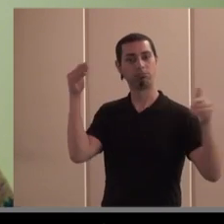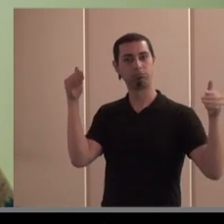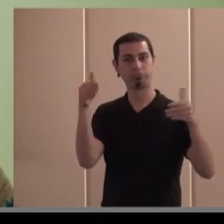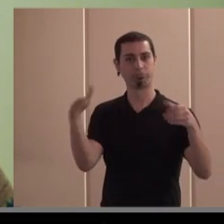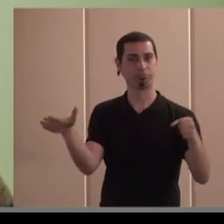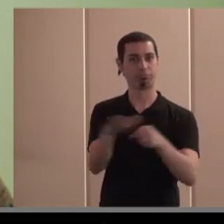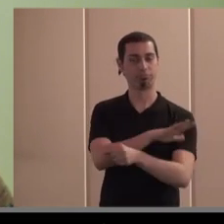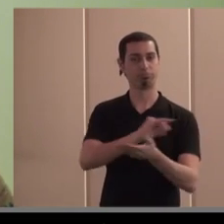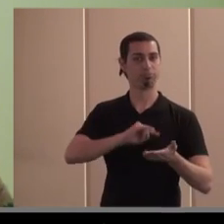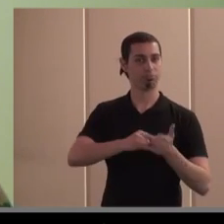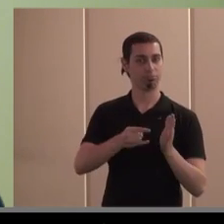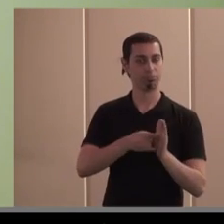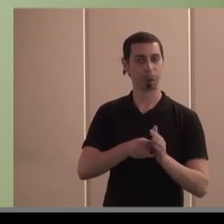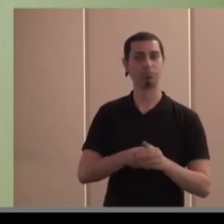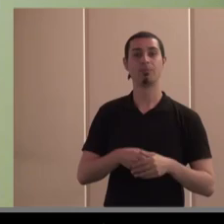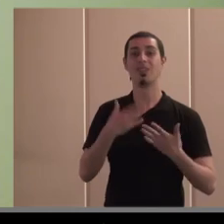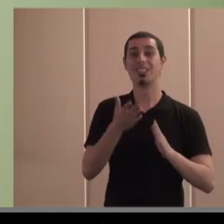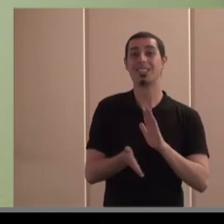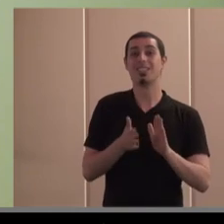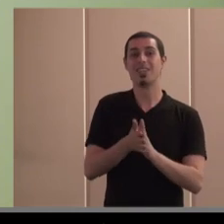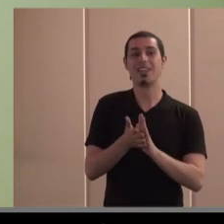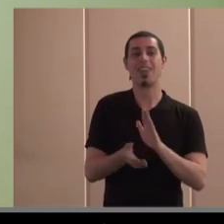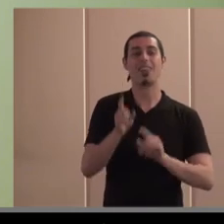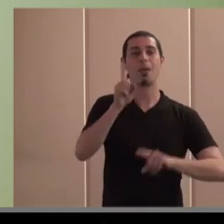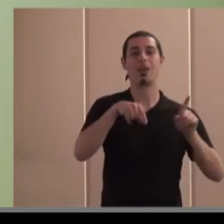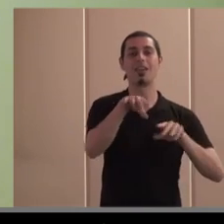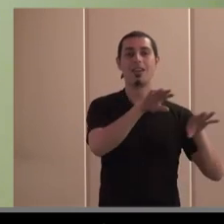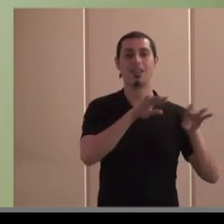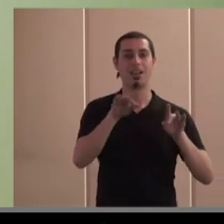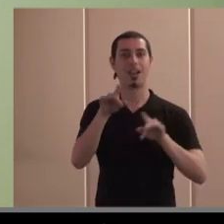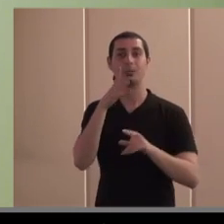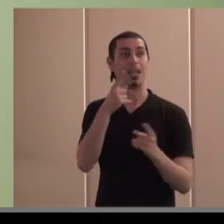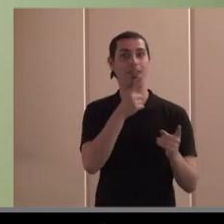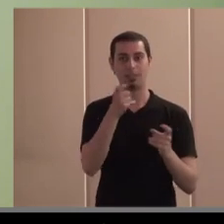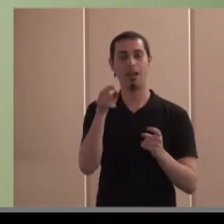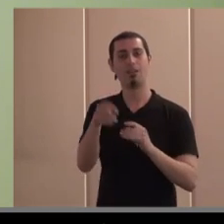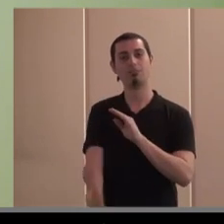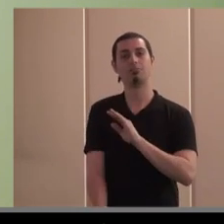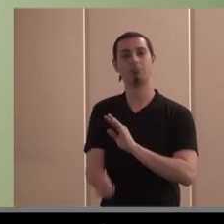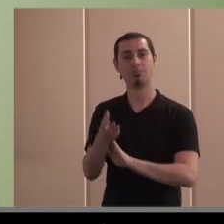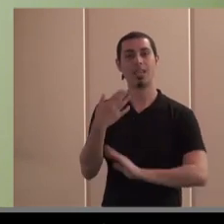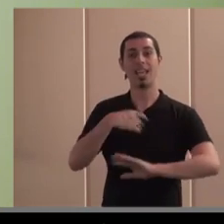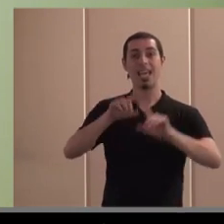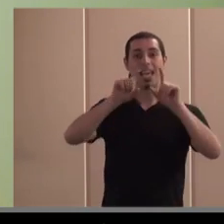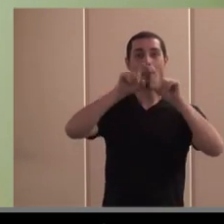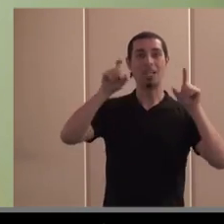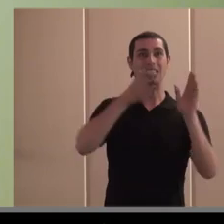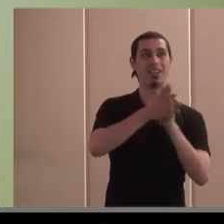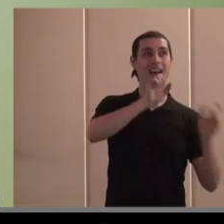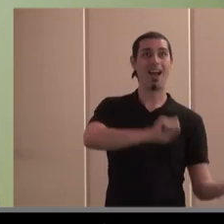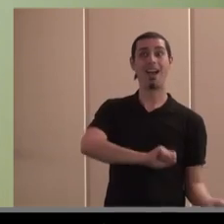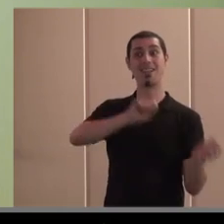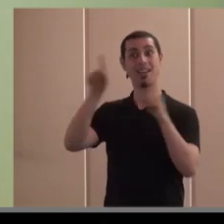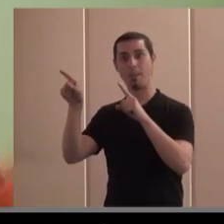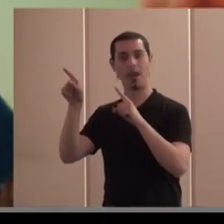territoriales sectoriales o sociales con lo cual nacen en determinadas localidades o en determinadas zonas la empresa nunca se deslocaliza siempre